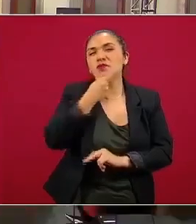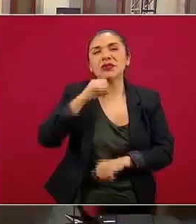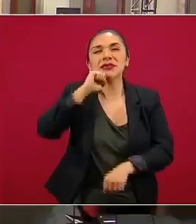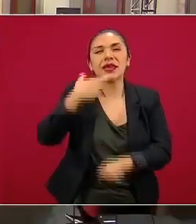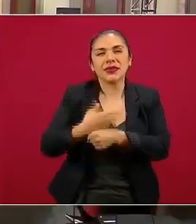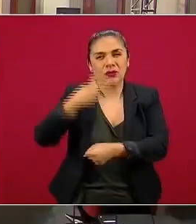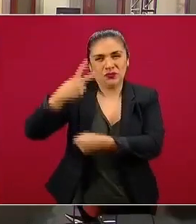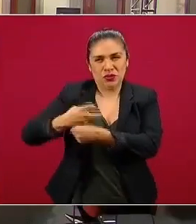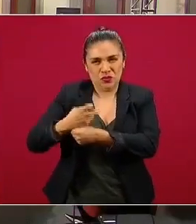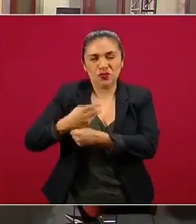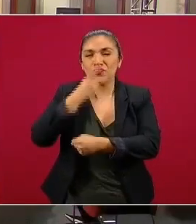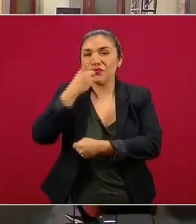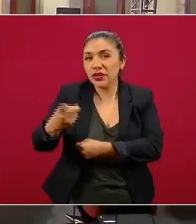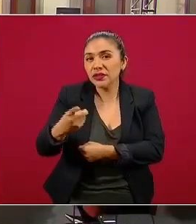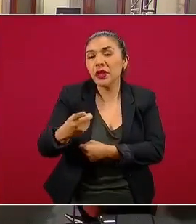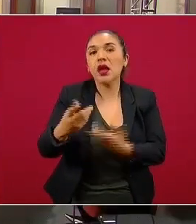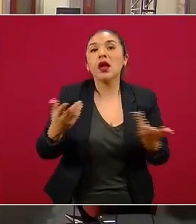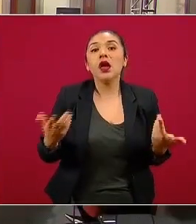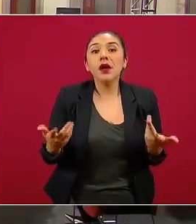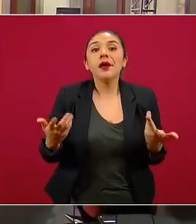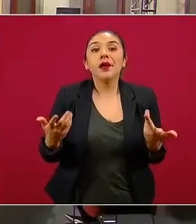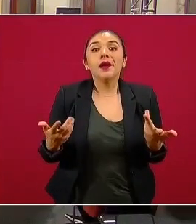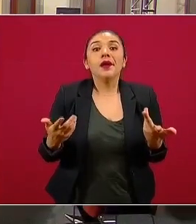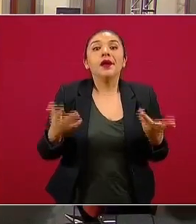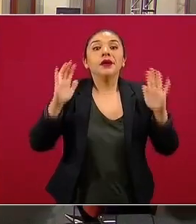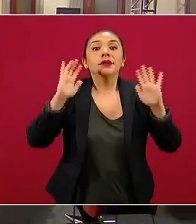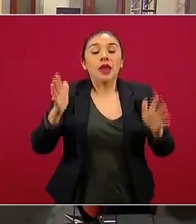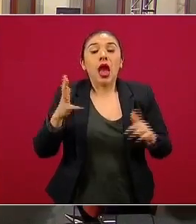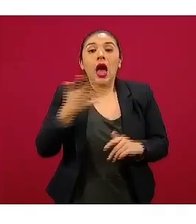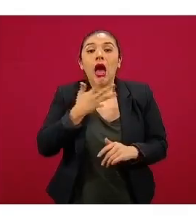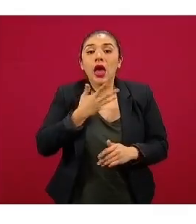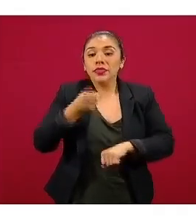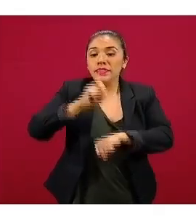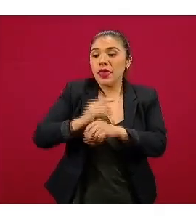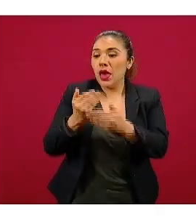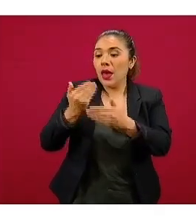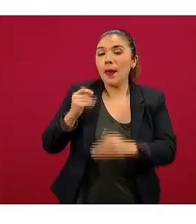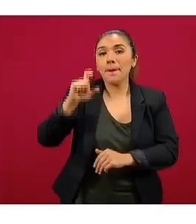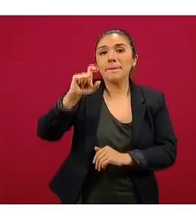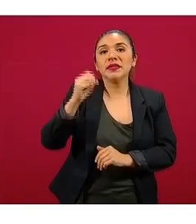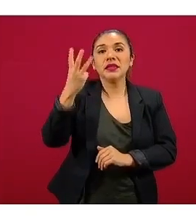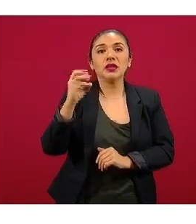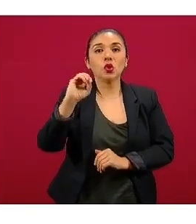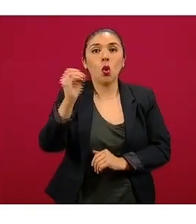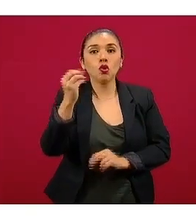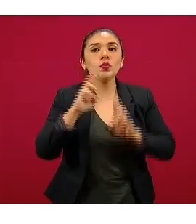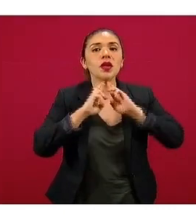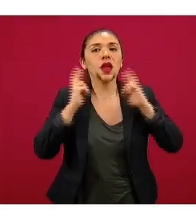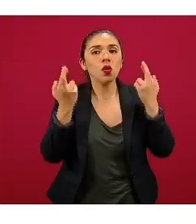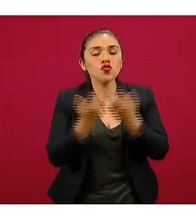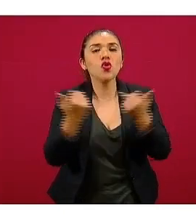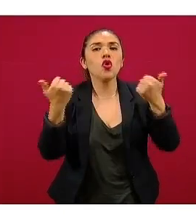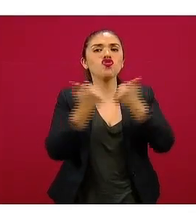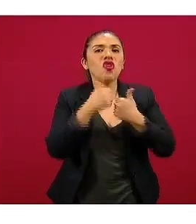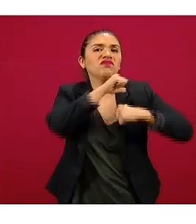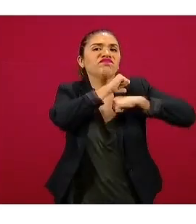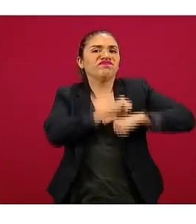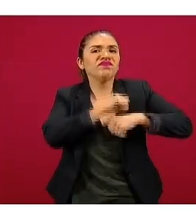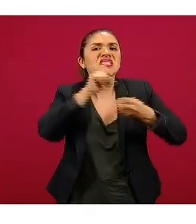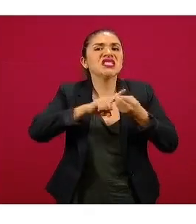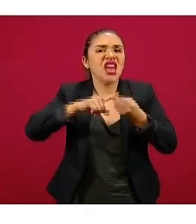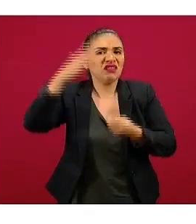de Salud se llevó a cabo el 23 de octubre una reunión con las autoridades